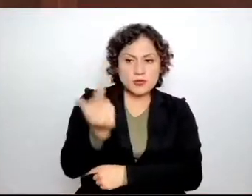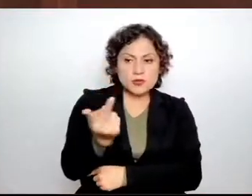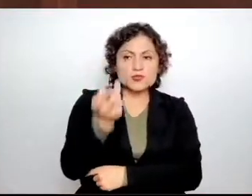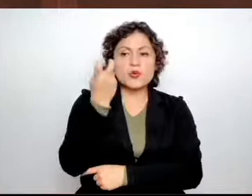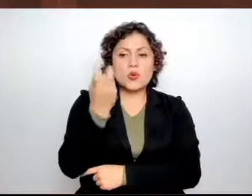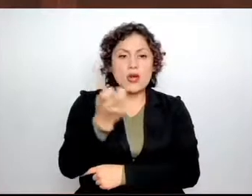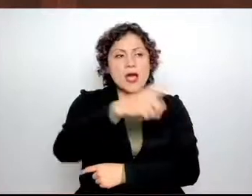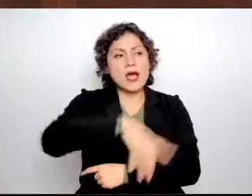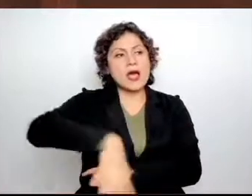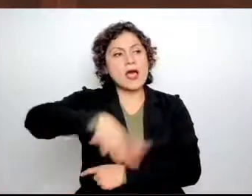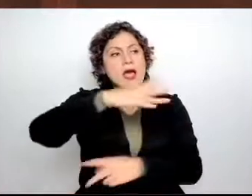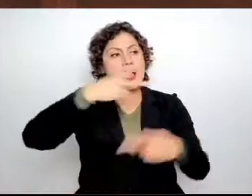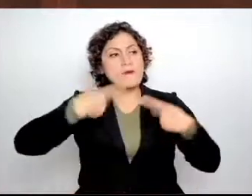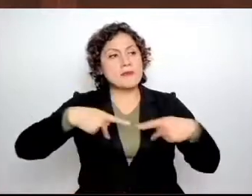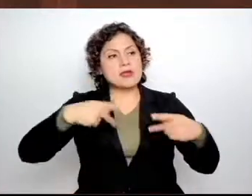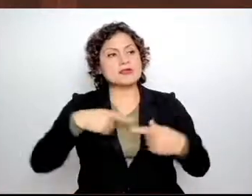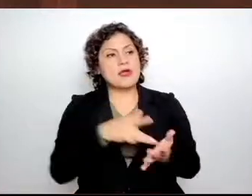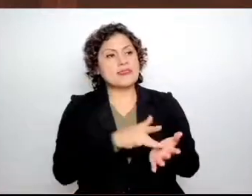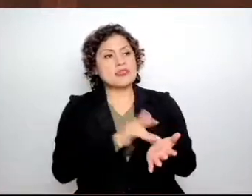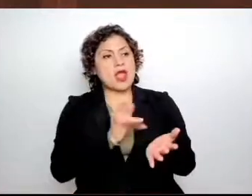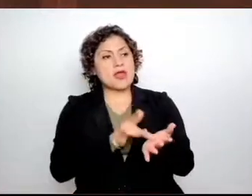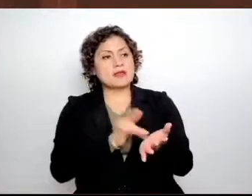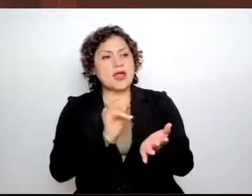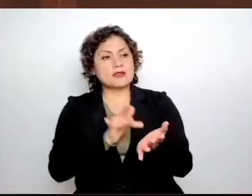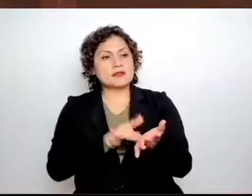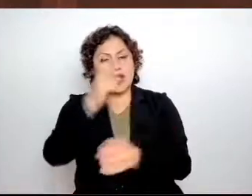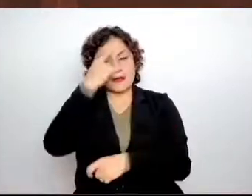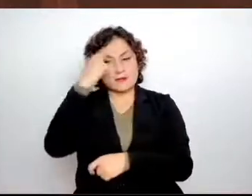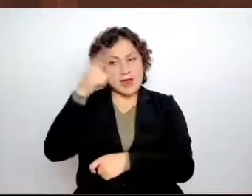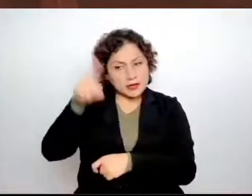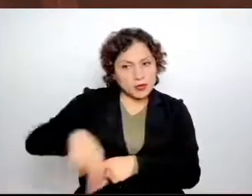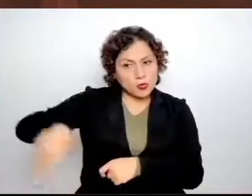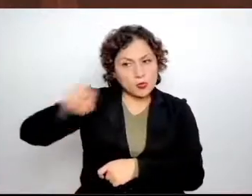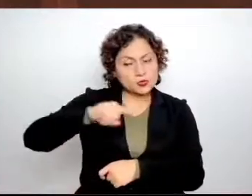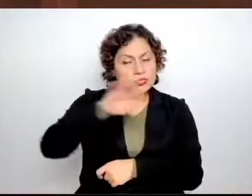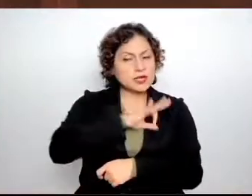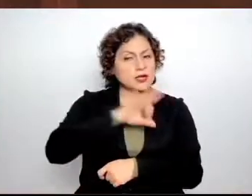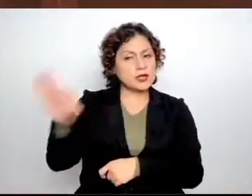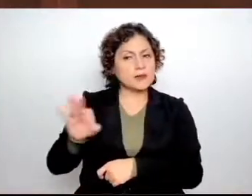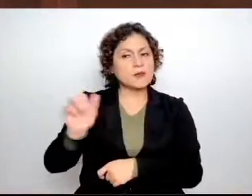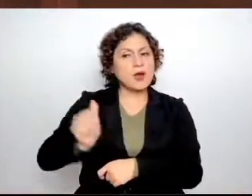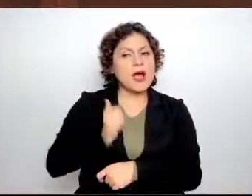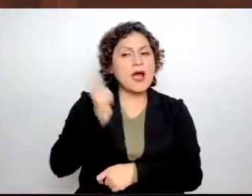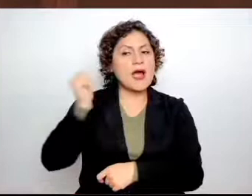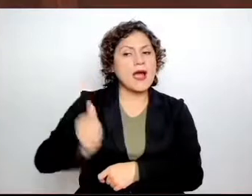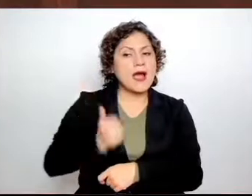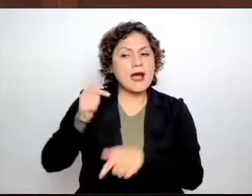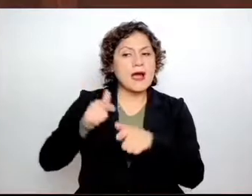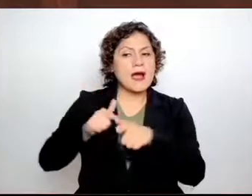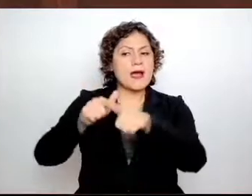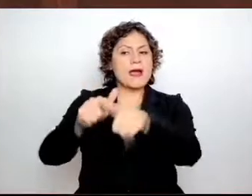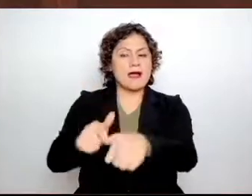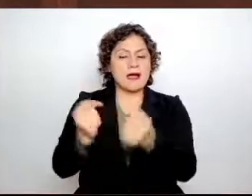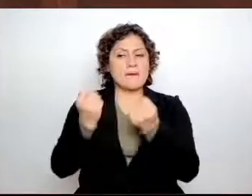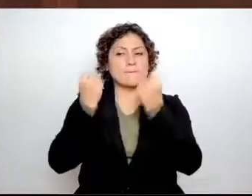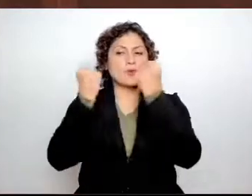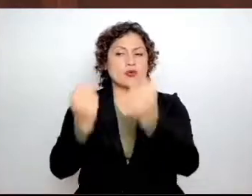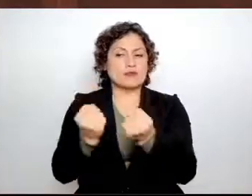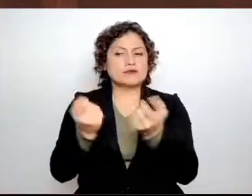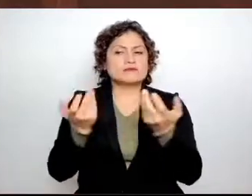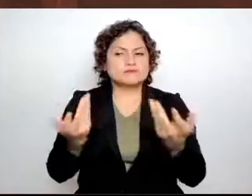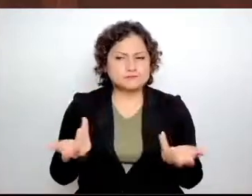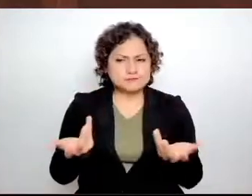las personas como un instrumento para que ustedes puedan perpetuarse en el poder y comenzarán a